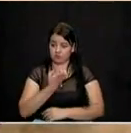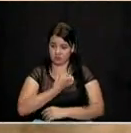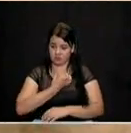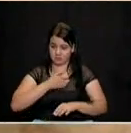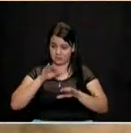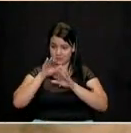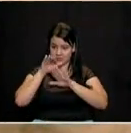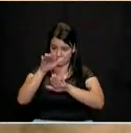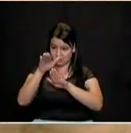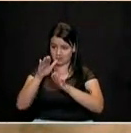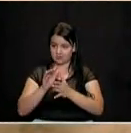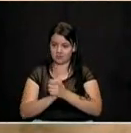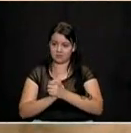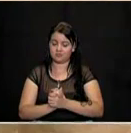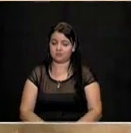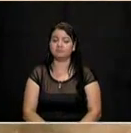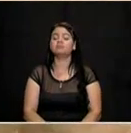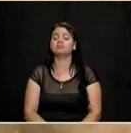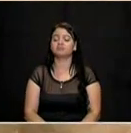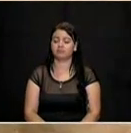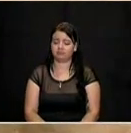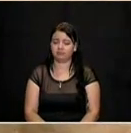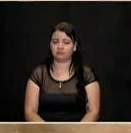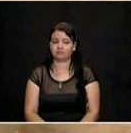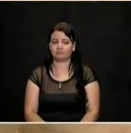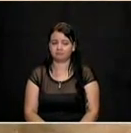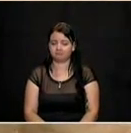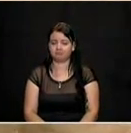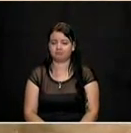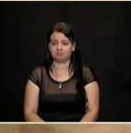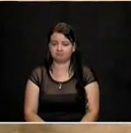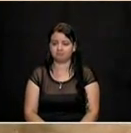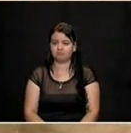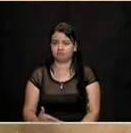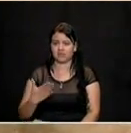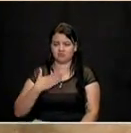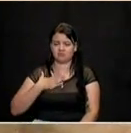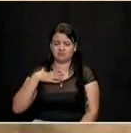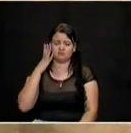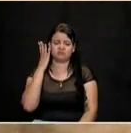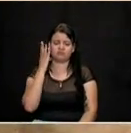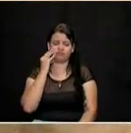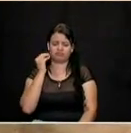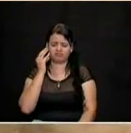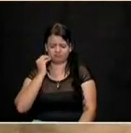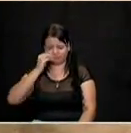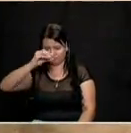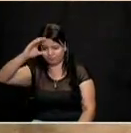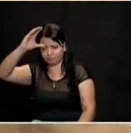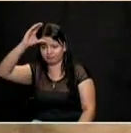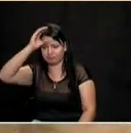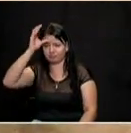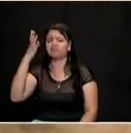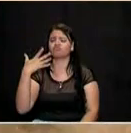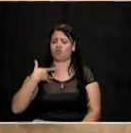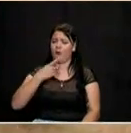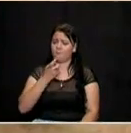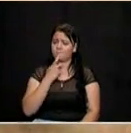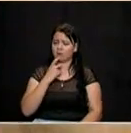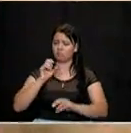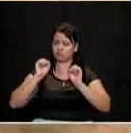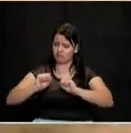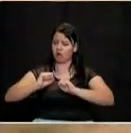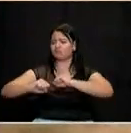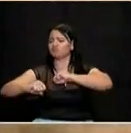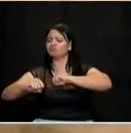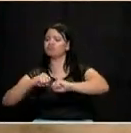Colombia Humana Unión Patriótica. Tengo todo el conocimiento, las capacidades y las competencias necesarias